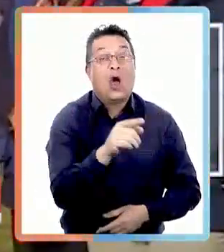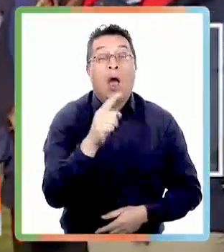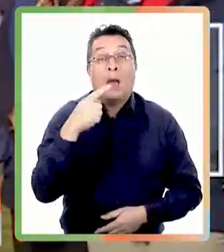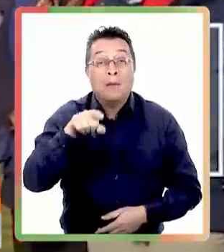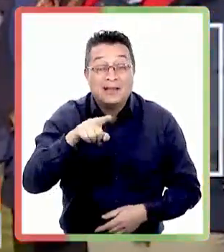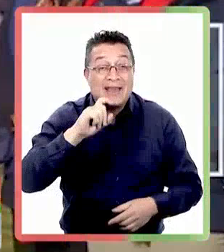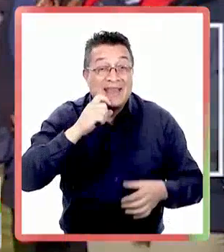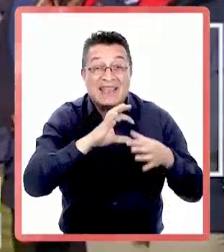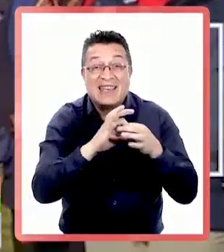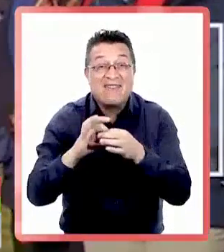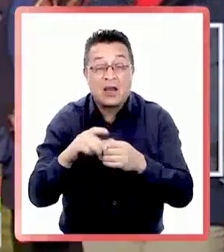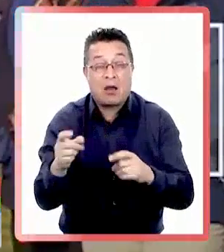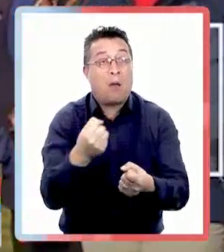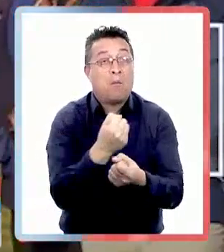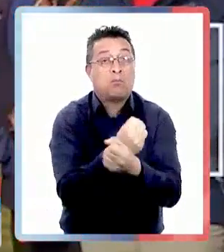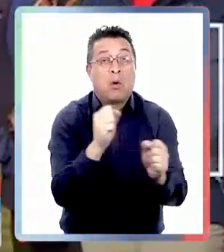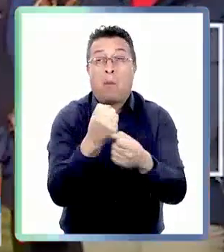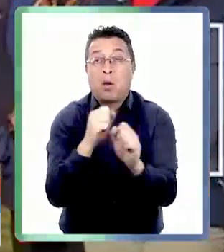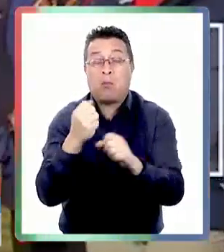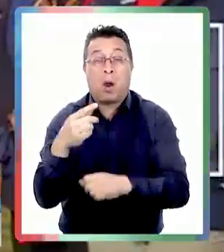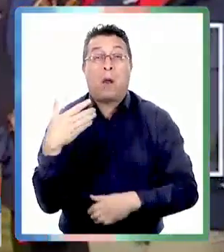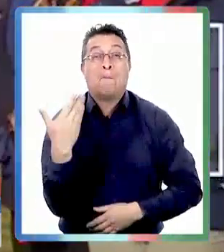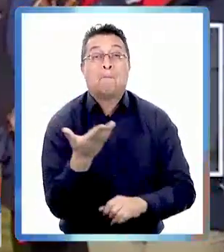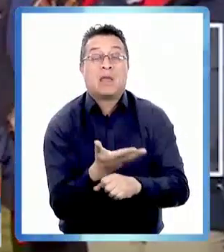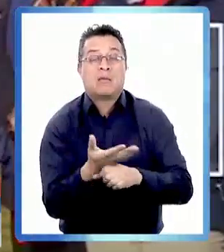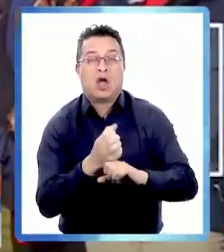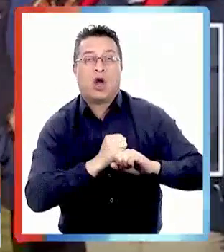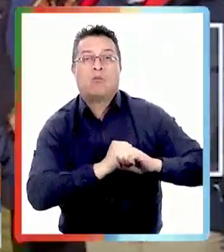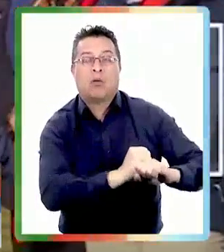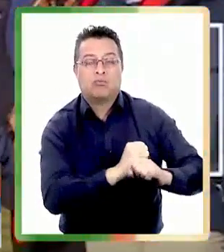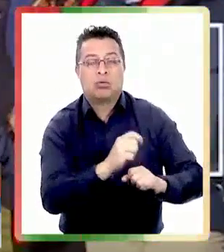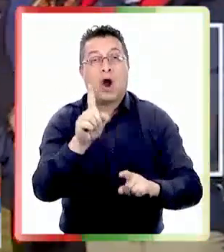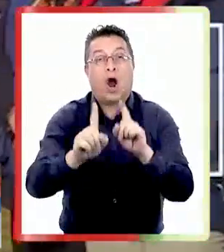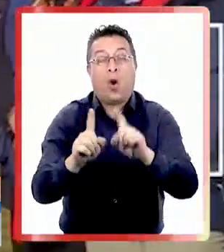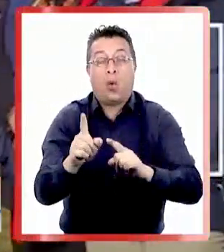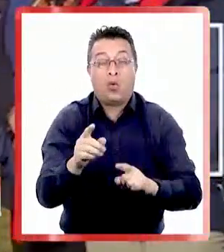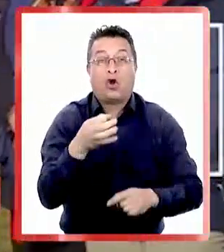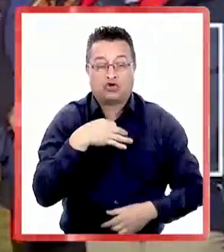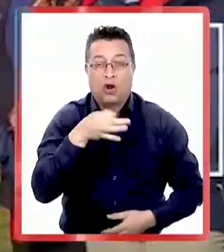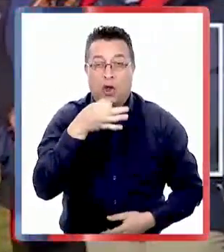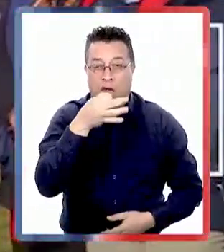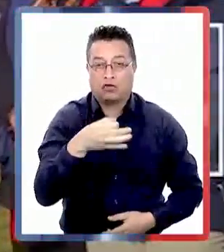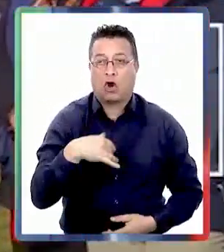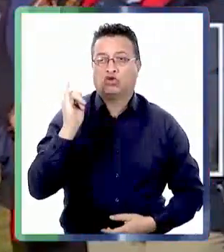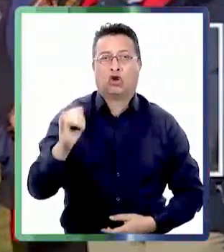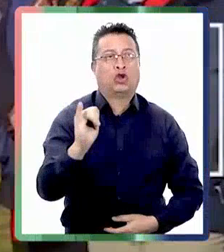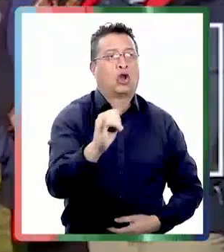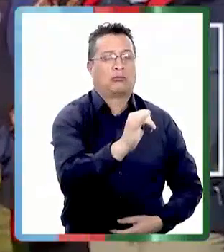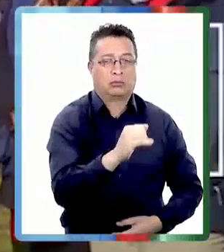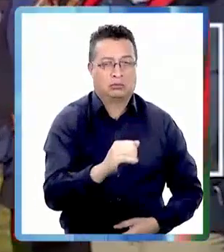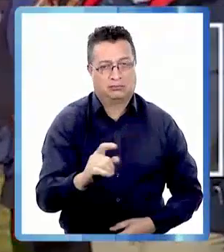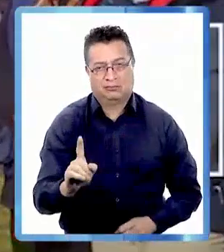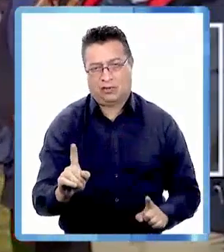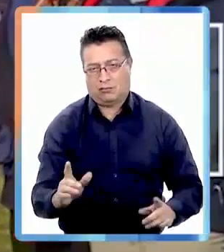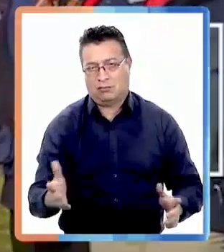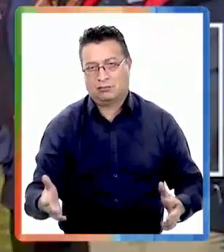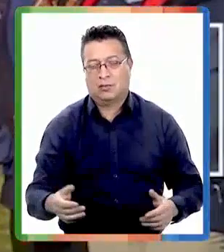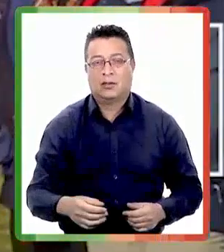significa que acá, ante el festival de renuncias que está pidiendo la oposición o algunos personeros, yo vaya a decir que sí a cualquier cosa.